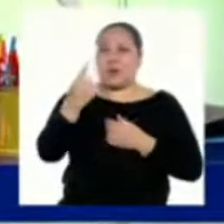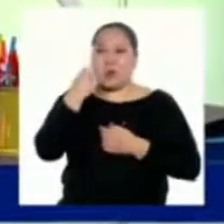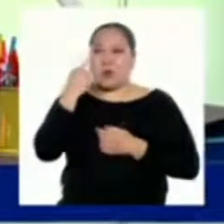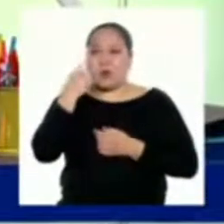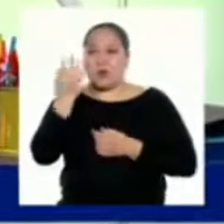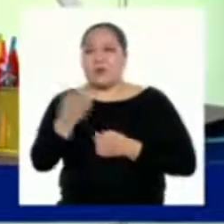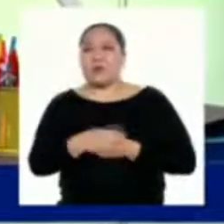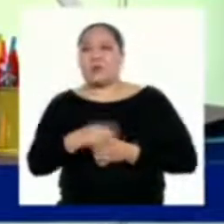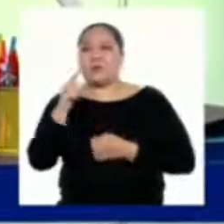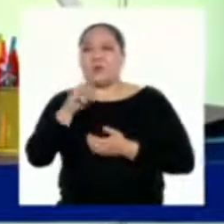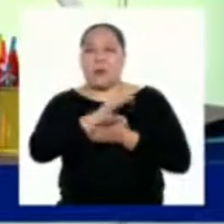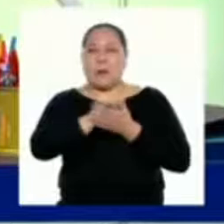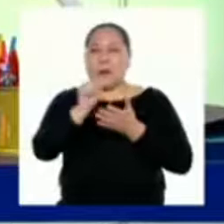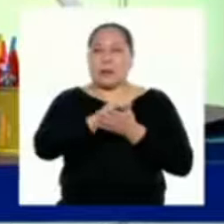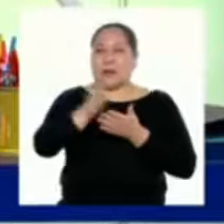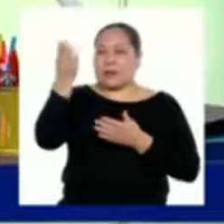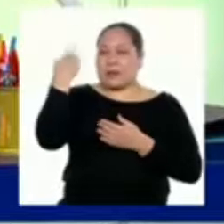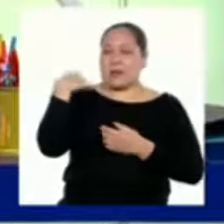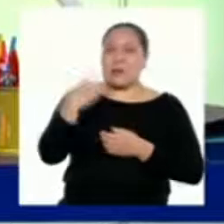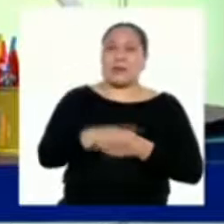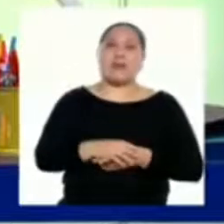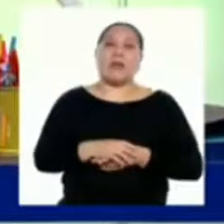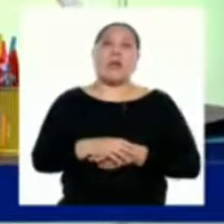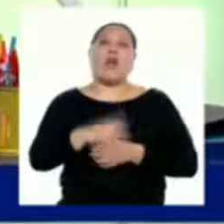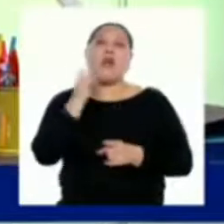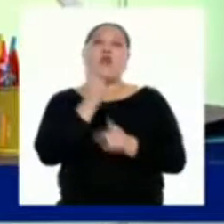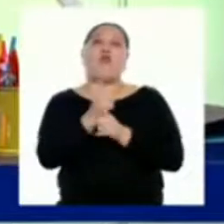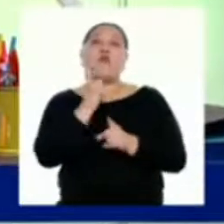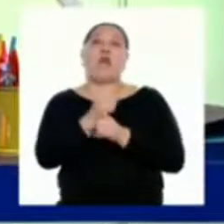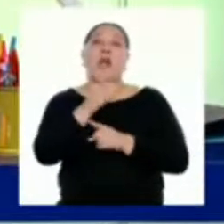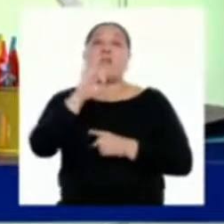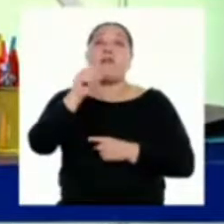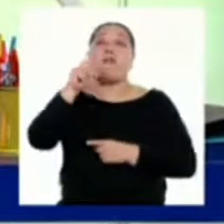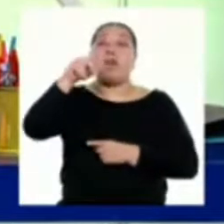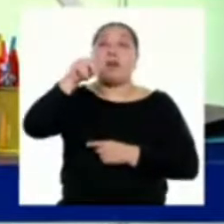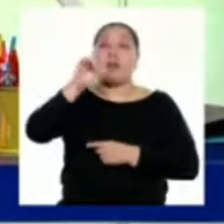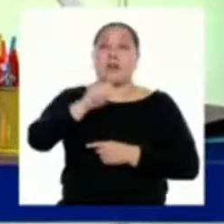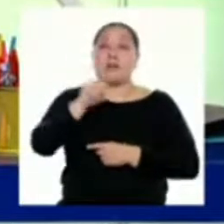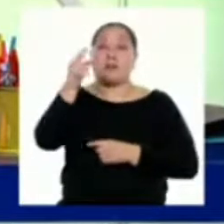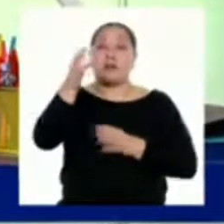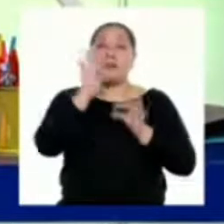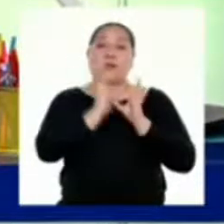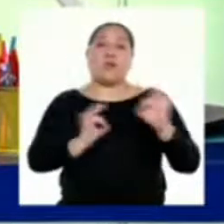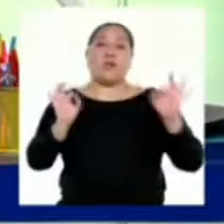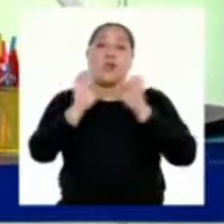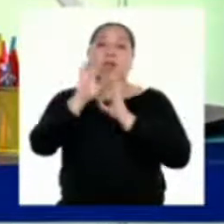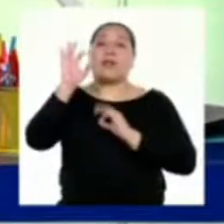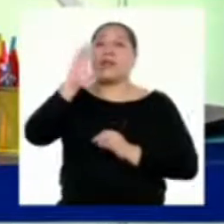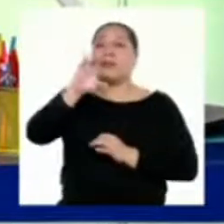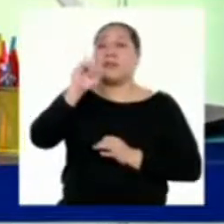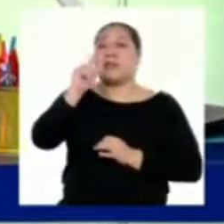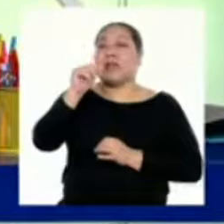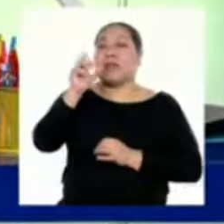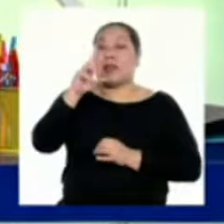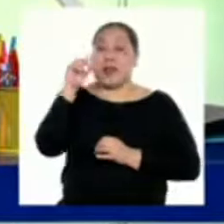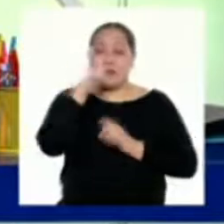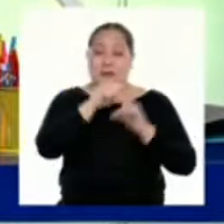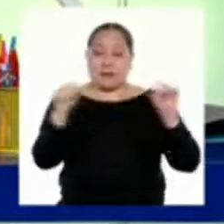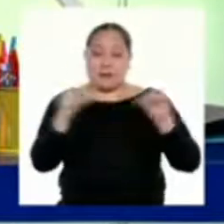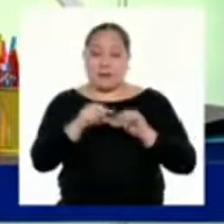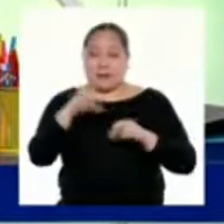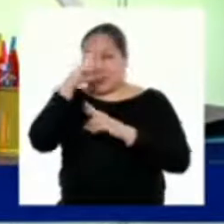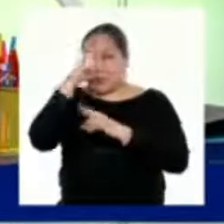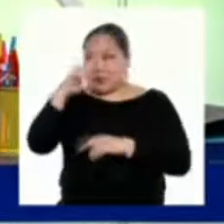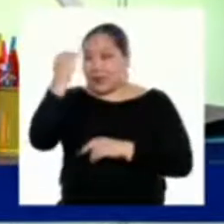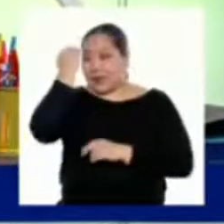meses acerca de las fuentes oficiales y confiables. Vi que citar es necesario e importante para respetar las ideas